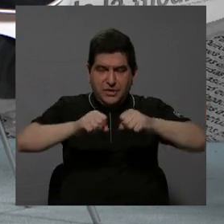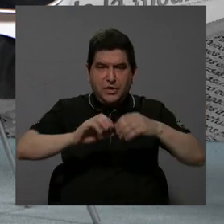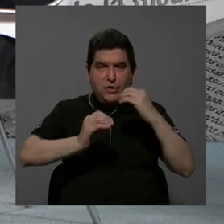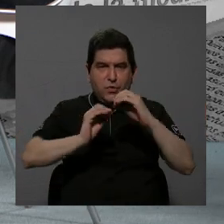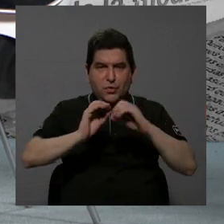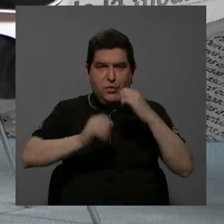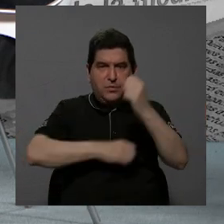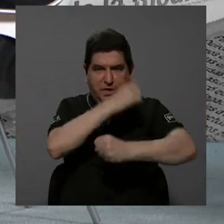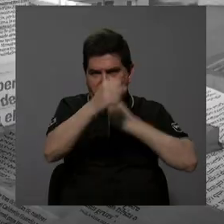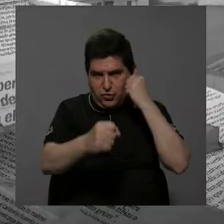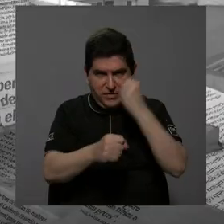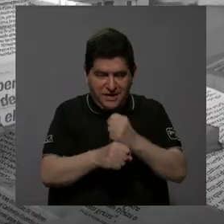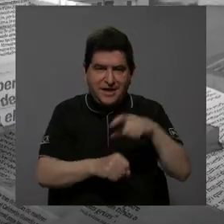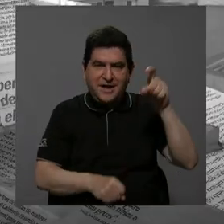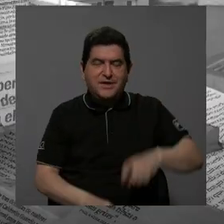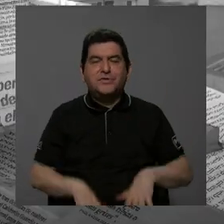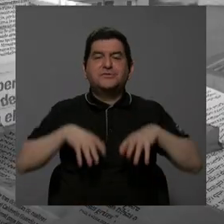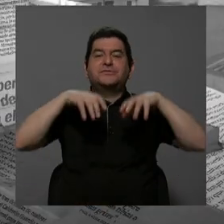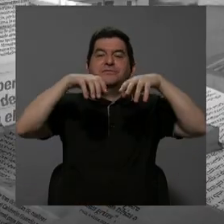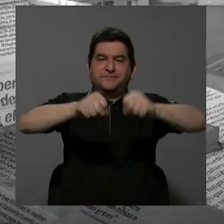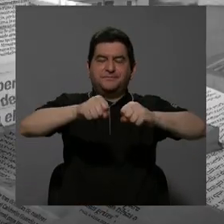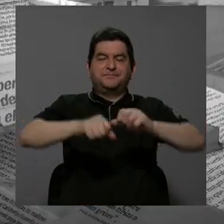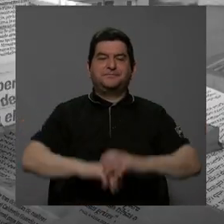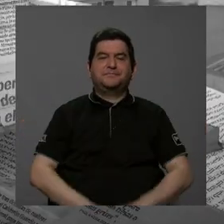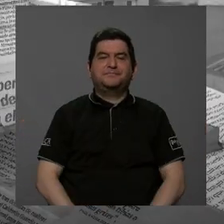de años que se toman para graduarse.